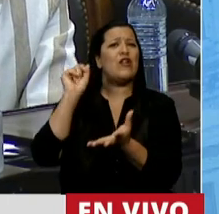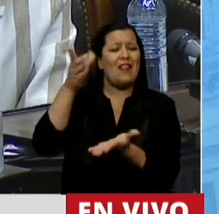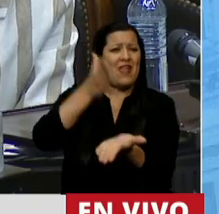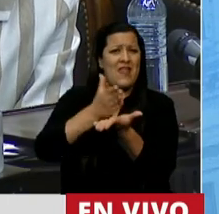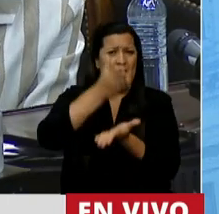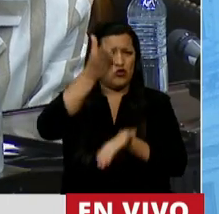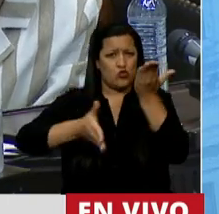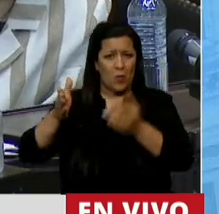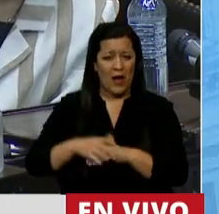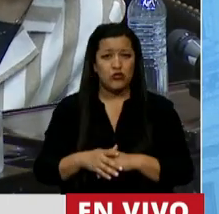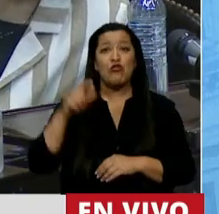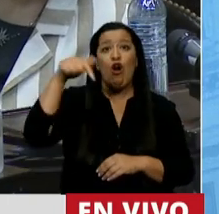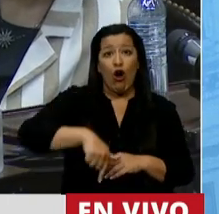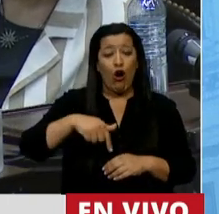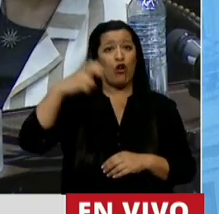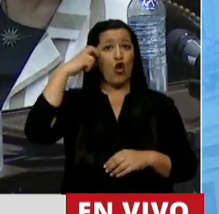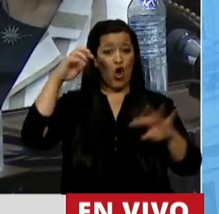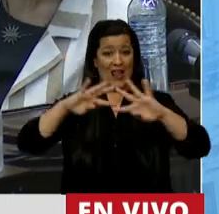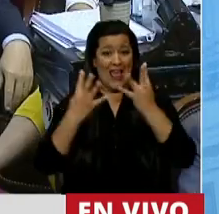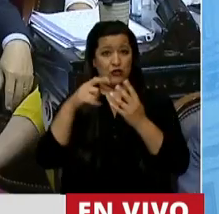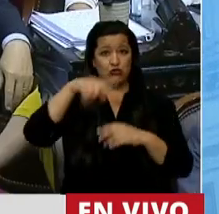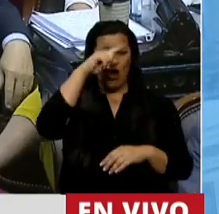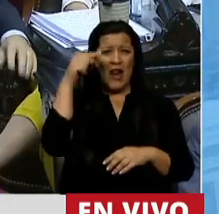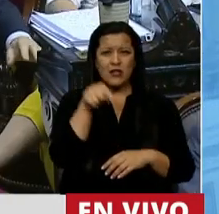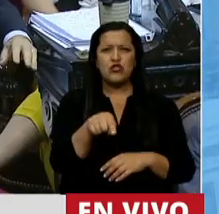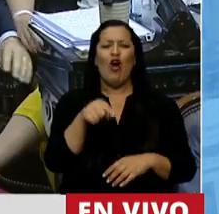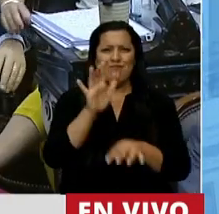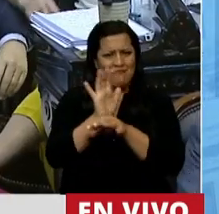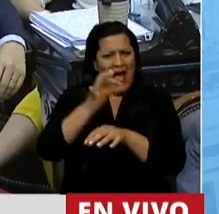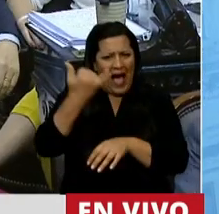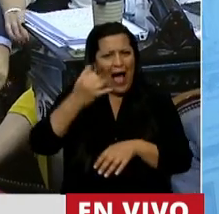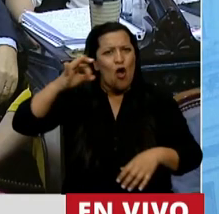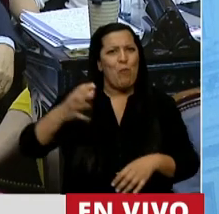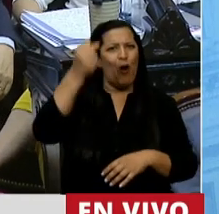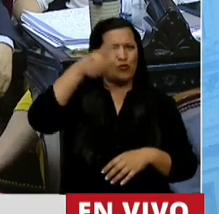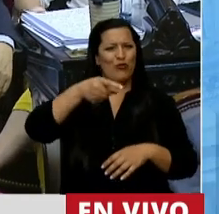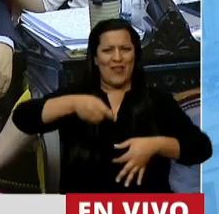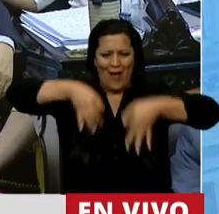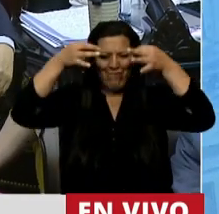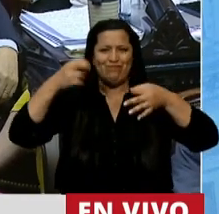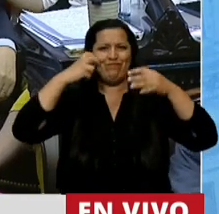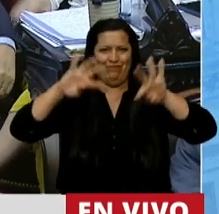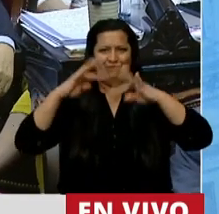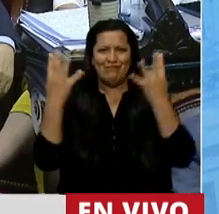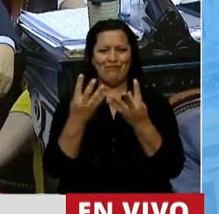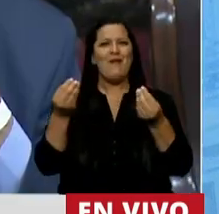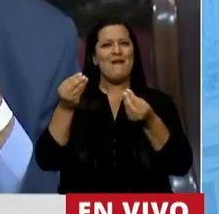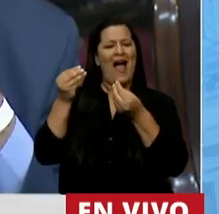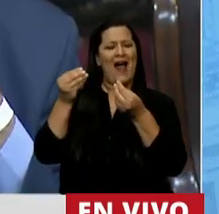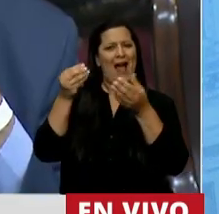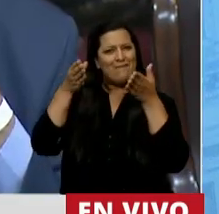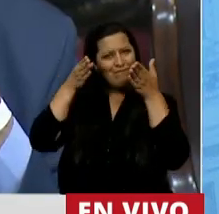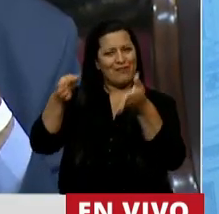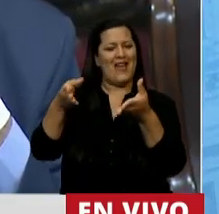Hoy el Congreso de la Nación Argentina tiene la oportunidad de convertirse en un verdadero parlamento sensible al género.